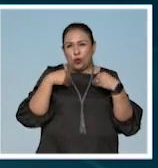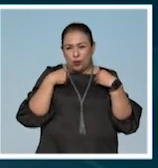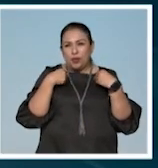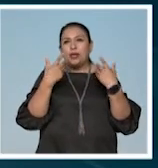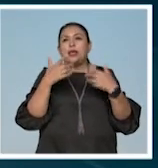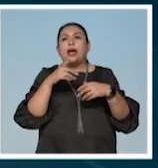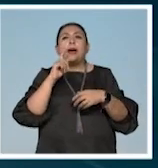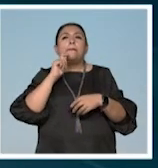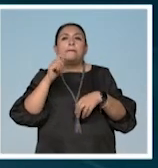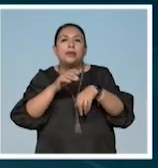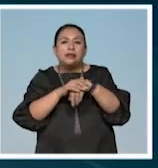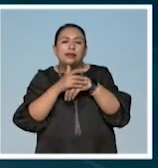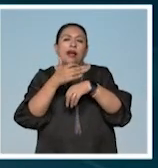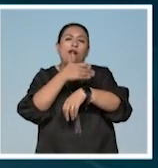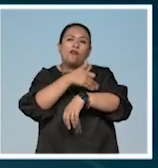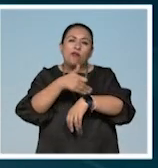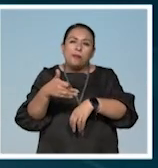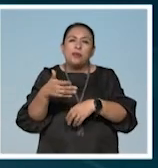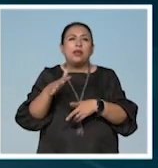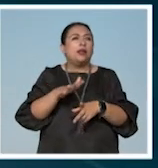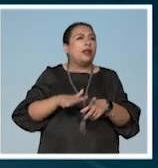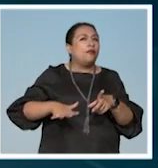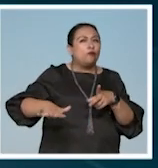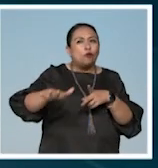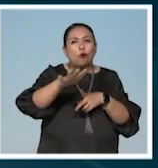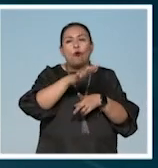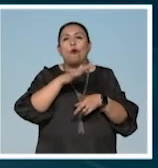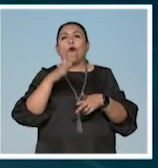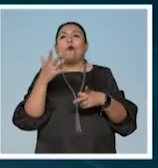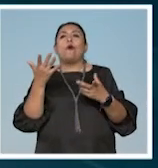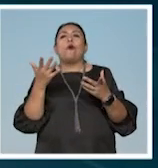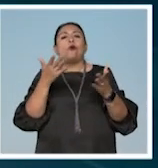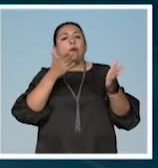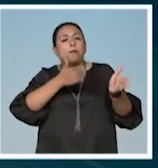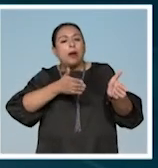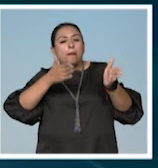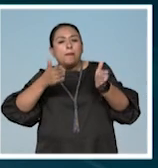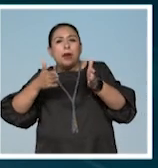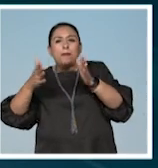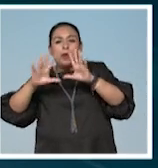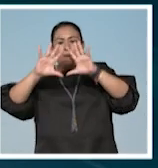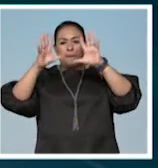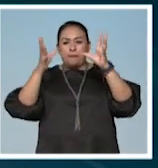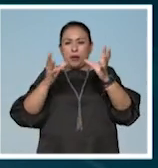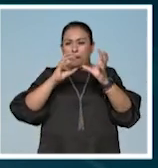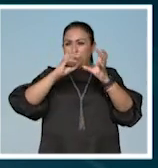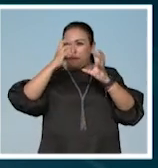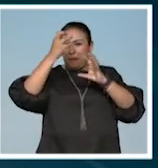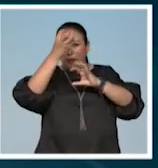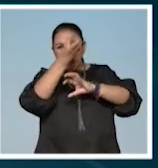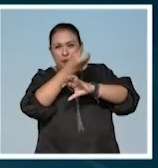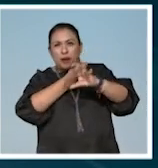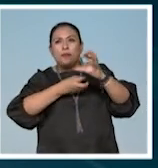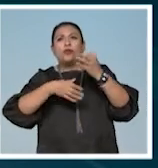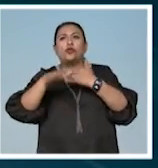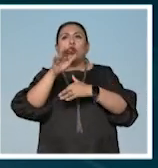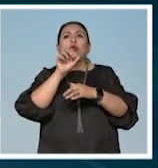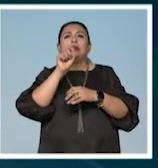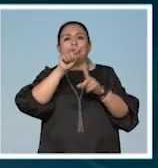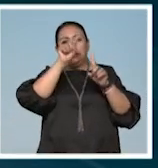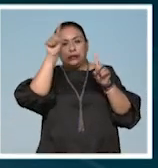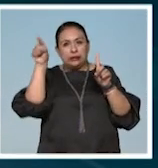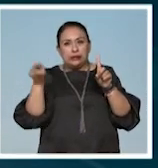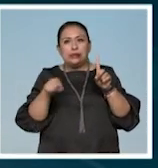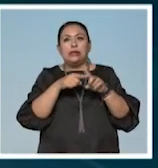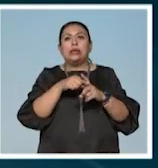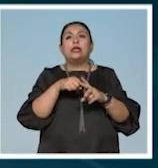de la amistad el círculo familiar el entorno el curso de las estaciones el sistema planetario todo está corriendo en círculos